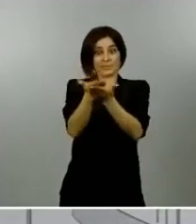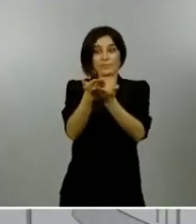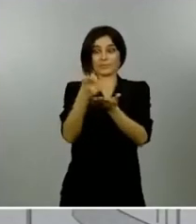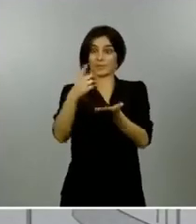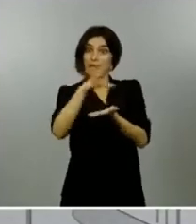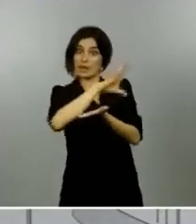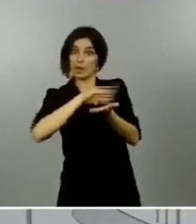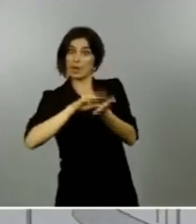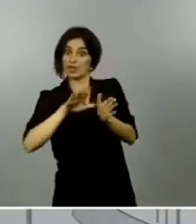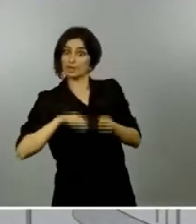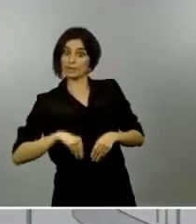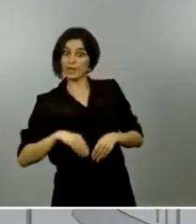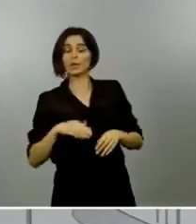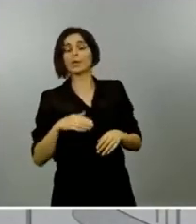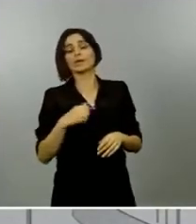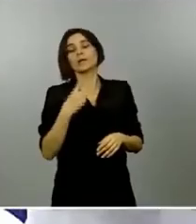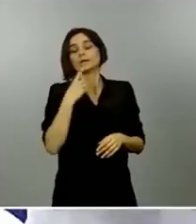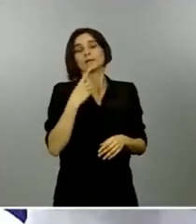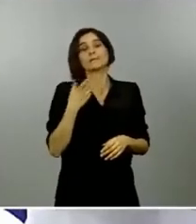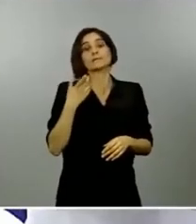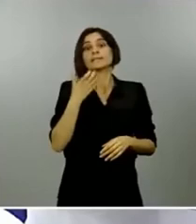hotel o puede ir a su segunda residencia